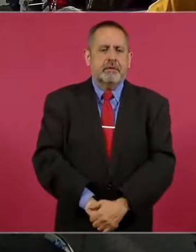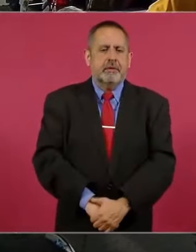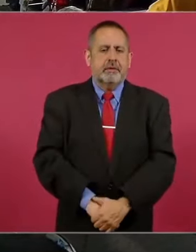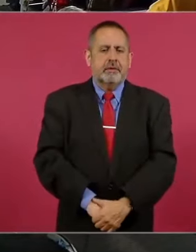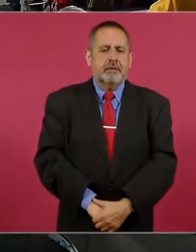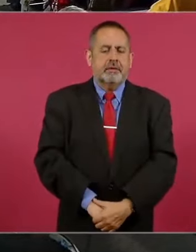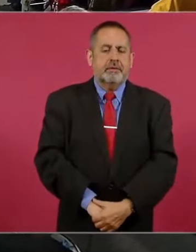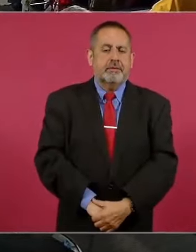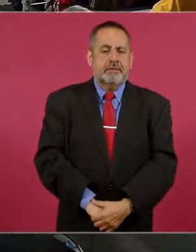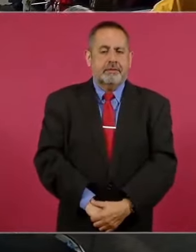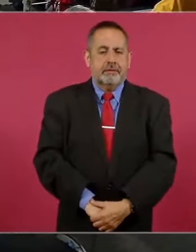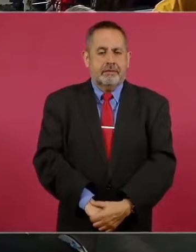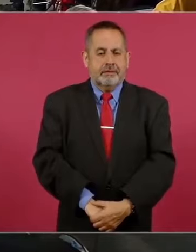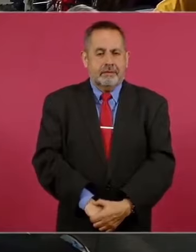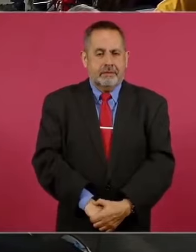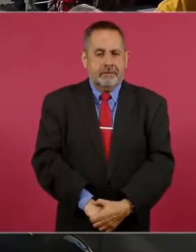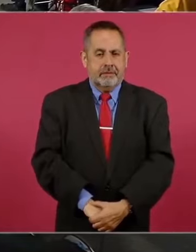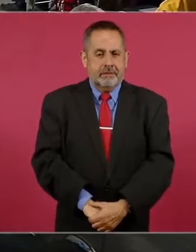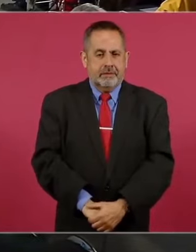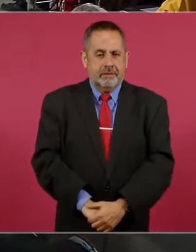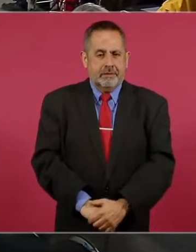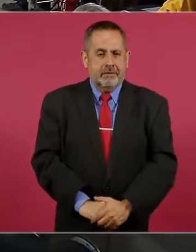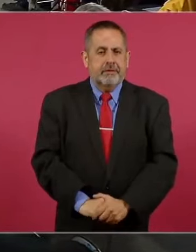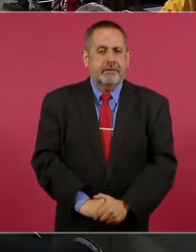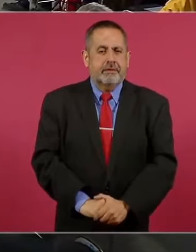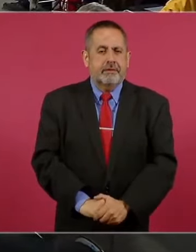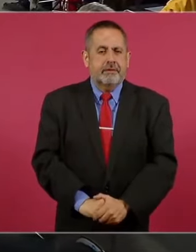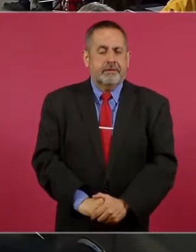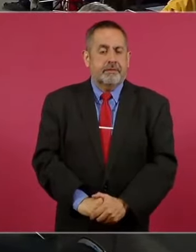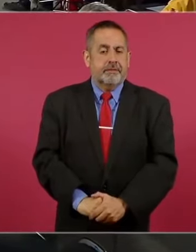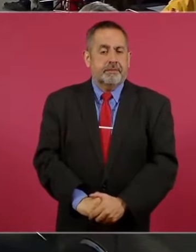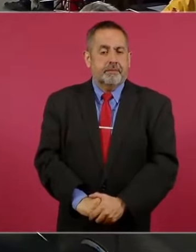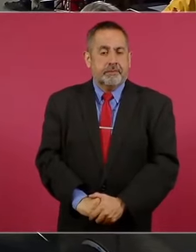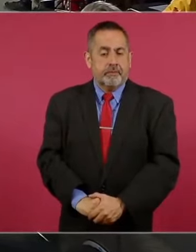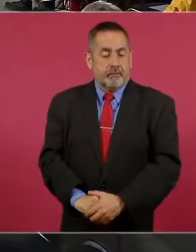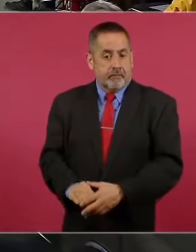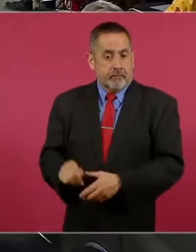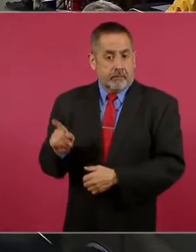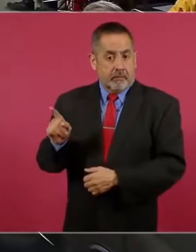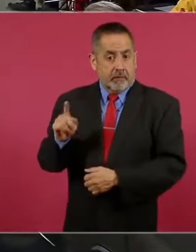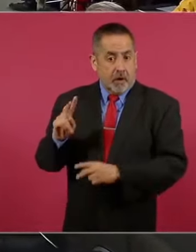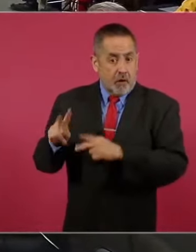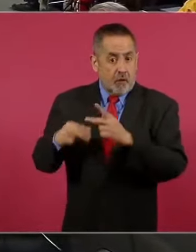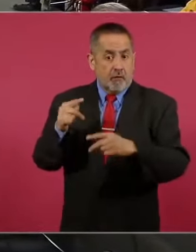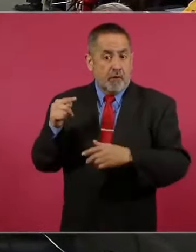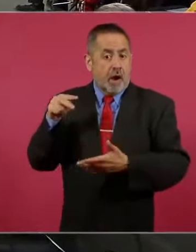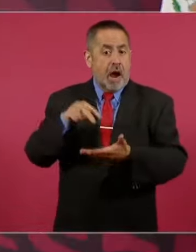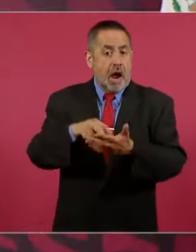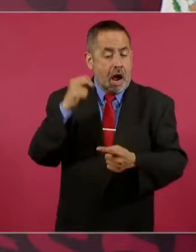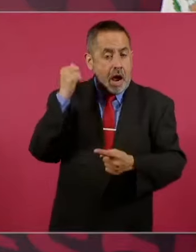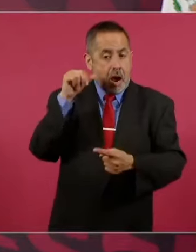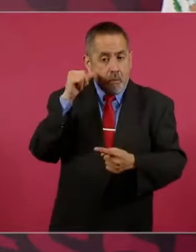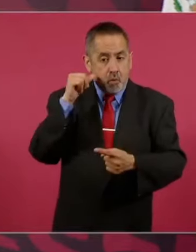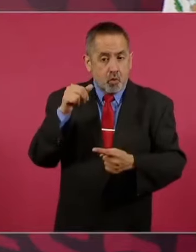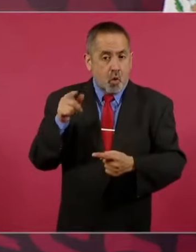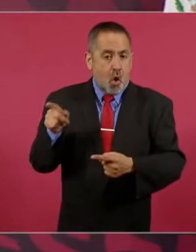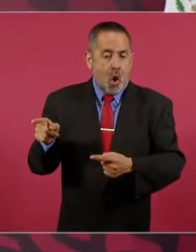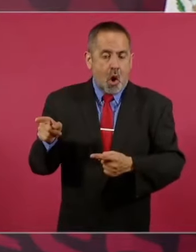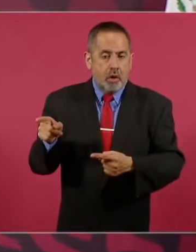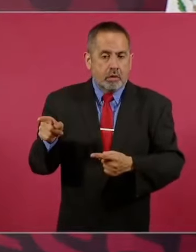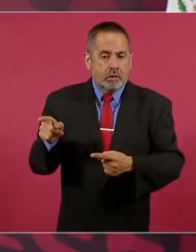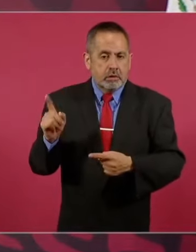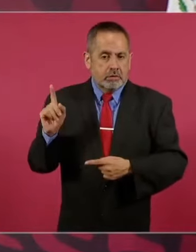Estuvo de nuevo en la base naval de Acapulco, no salió de la base, nunca salido de los viajes que ha hecho, y le contaron una serie de